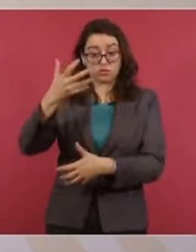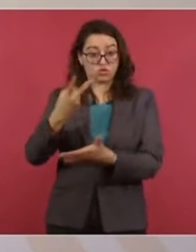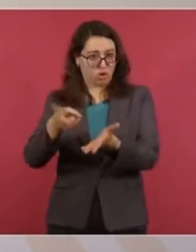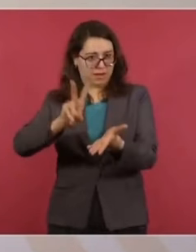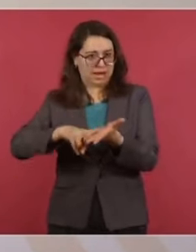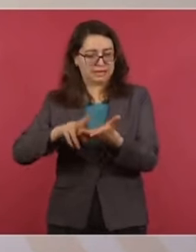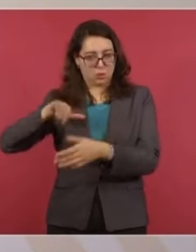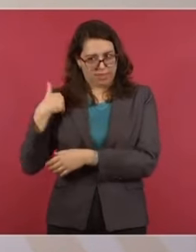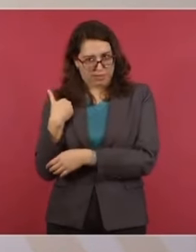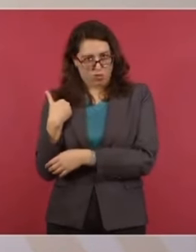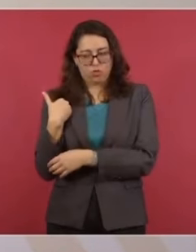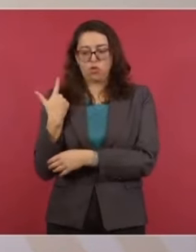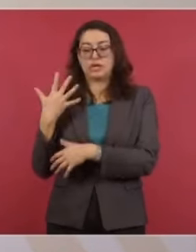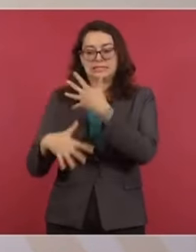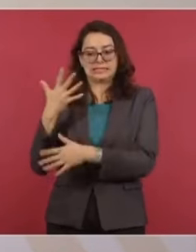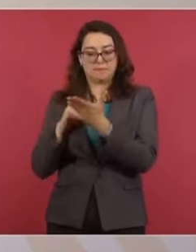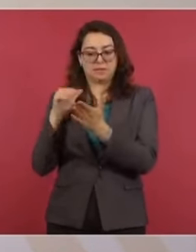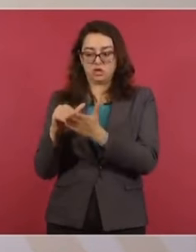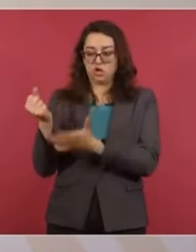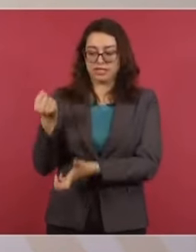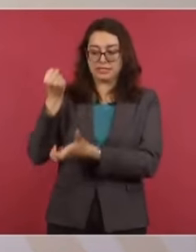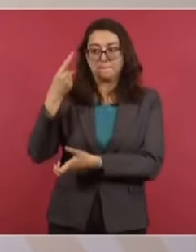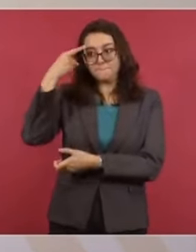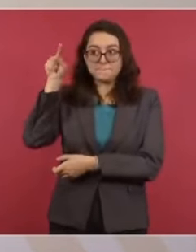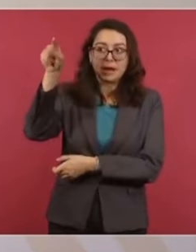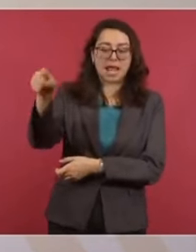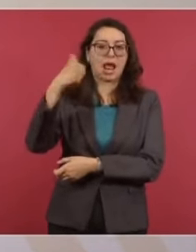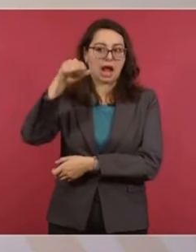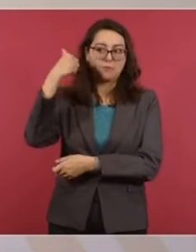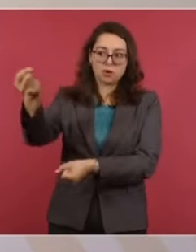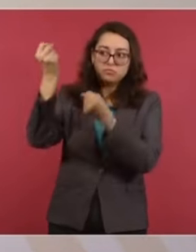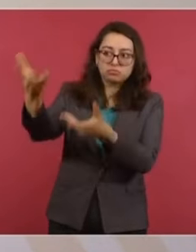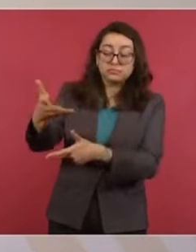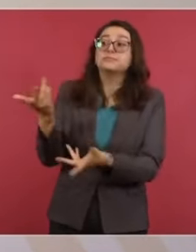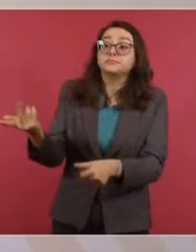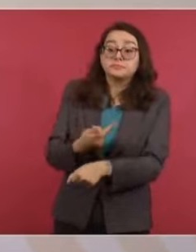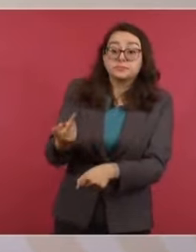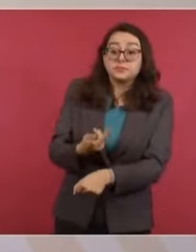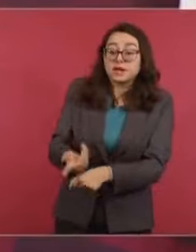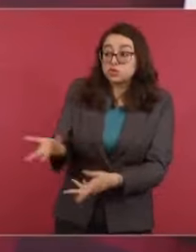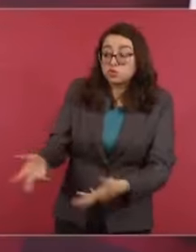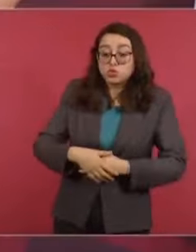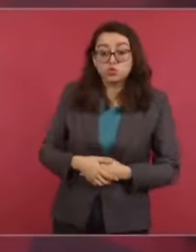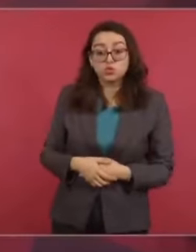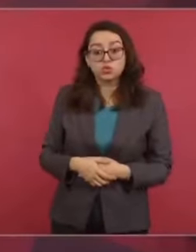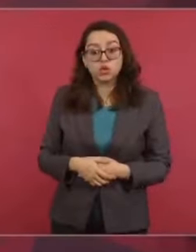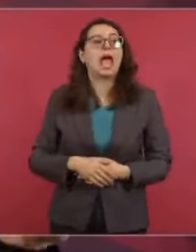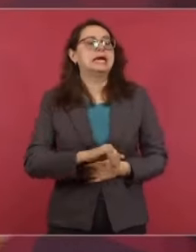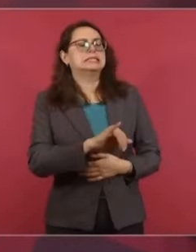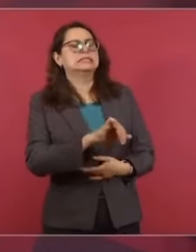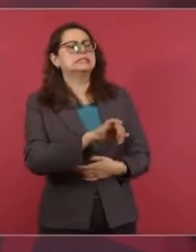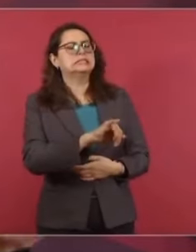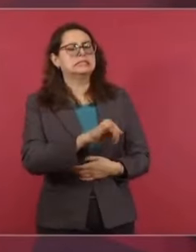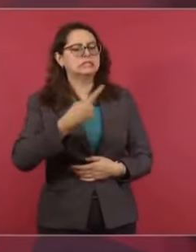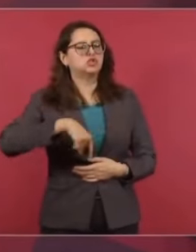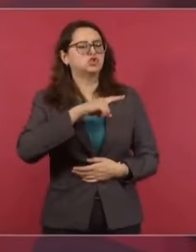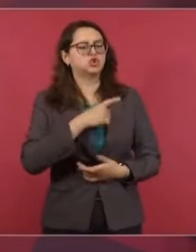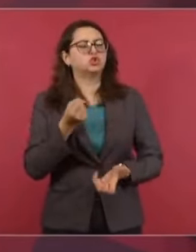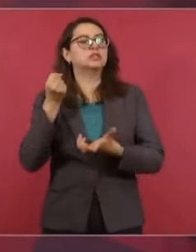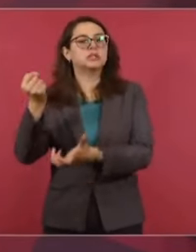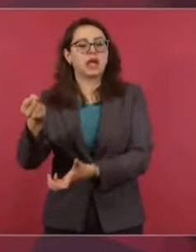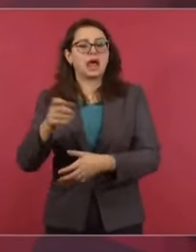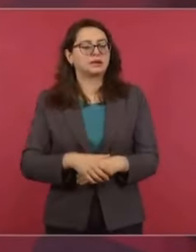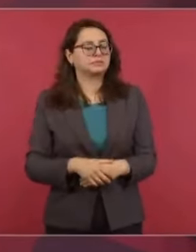qué están pensando, porque no se puede esa jugarreta, es de mal gusto,